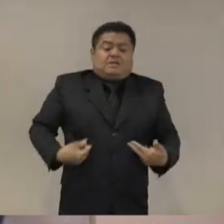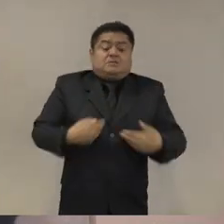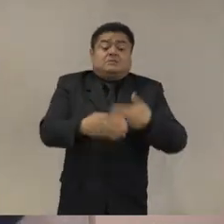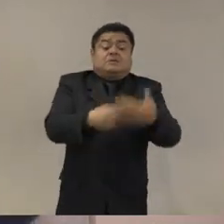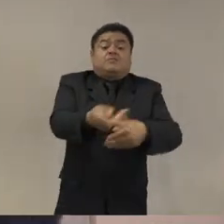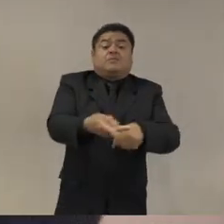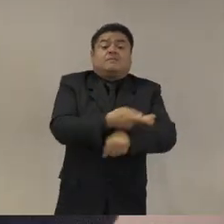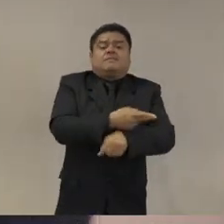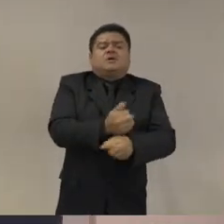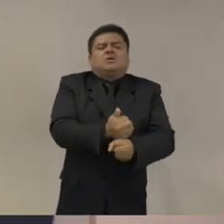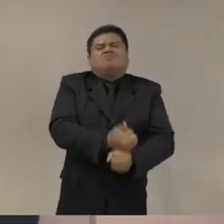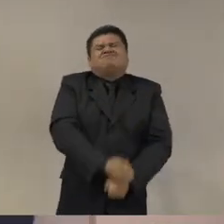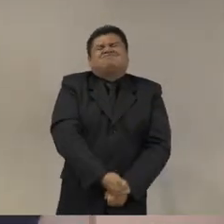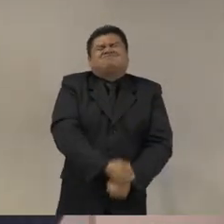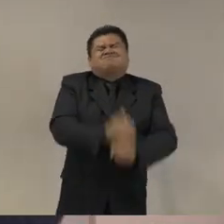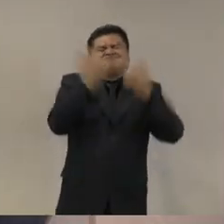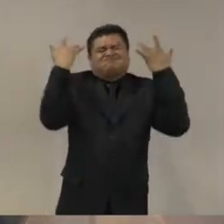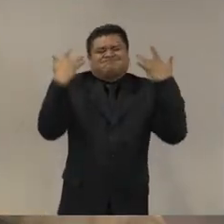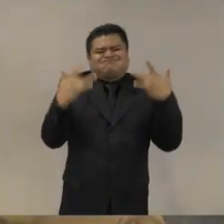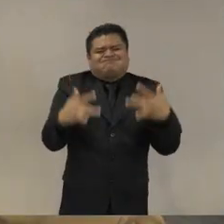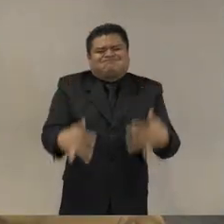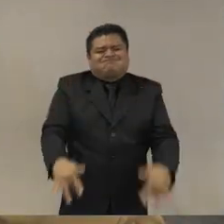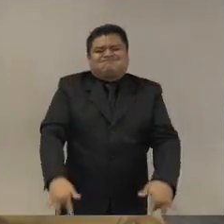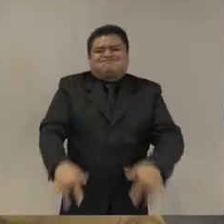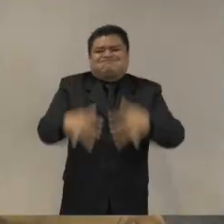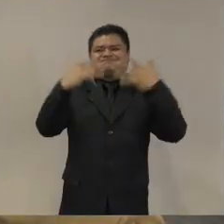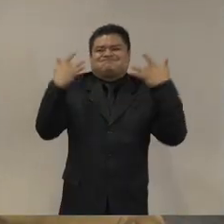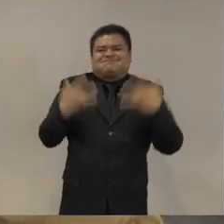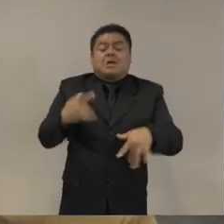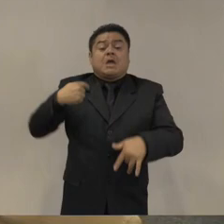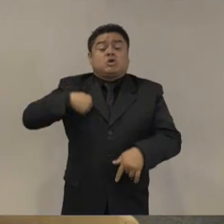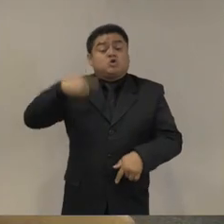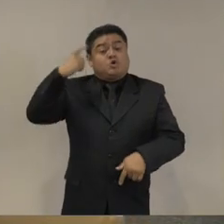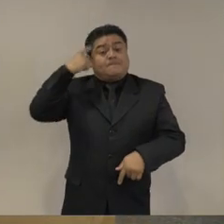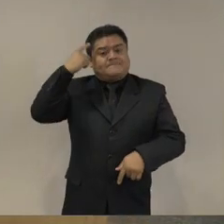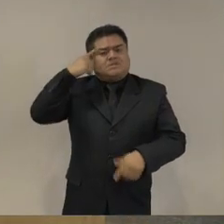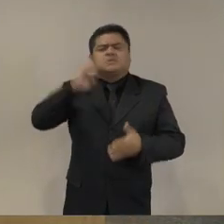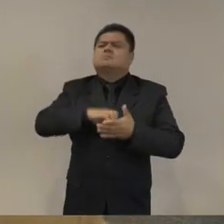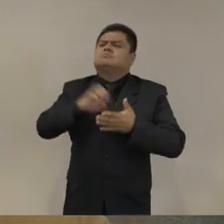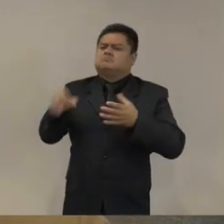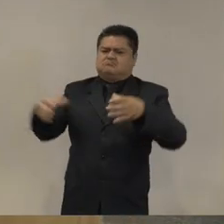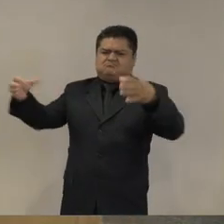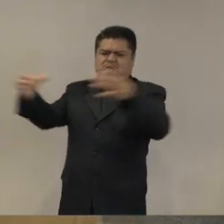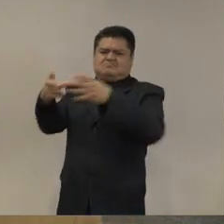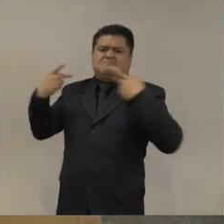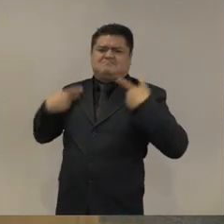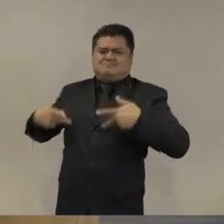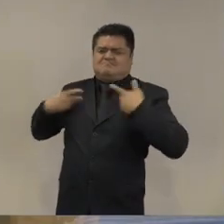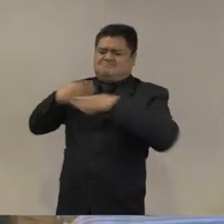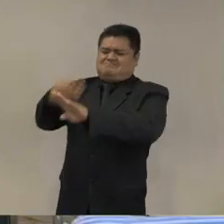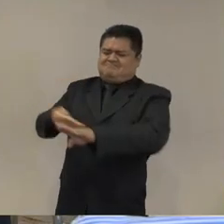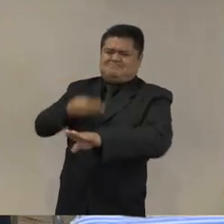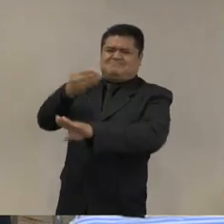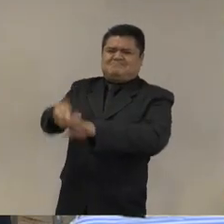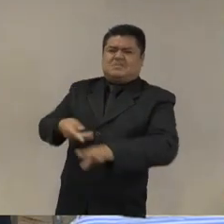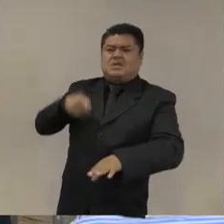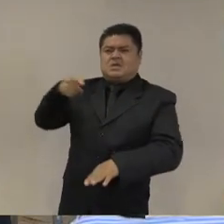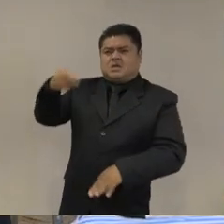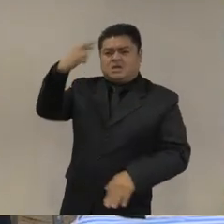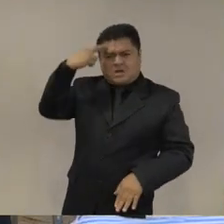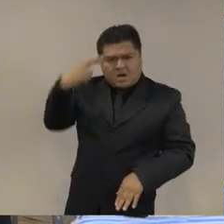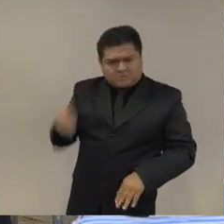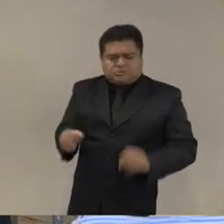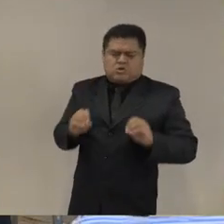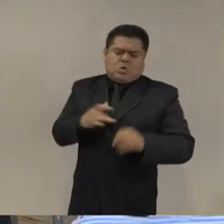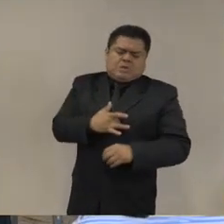por eso a no me conflictúa esta cuestión de si en los colectivos de víctimas o en las víctimas hay razón o hay